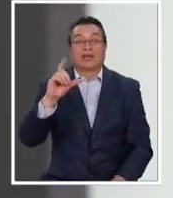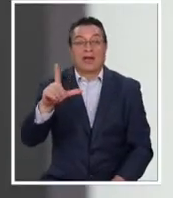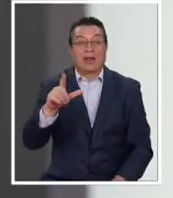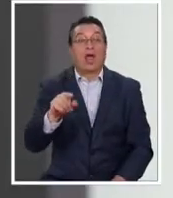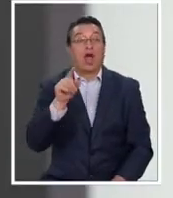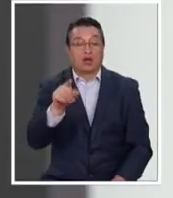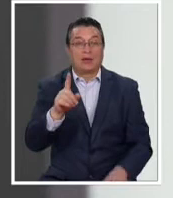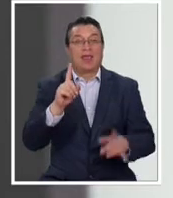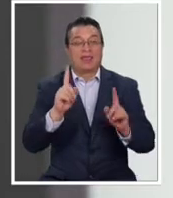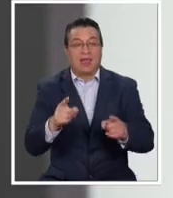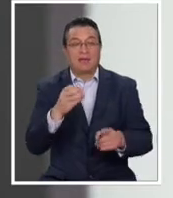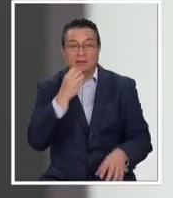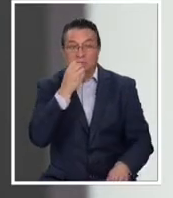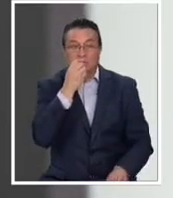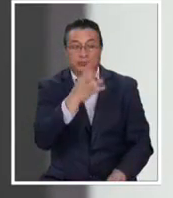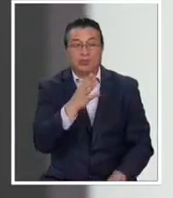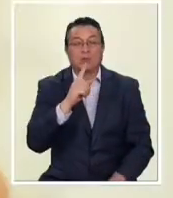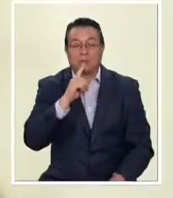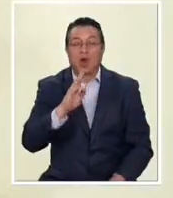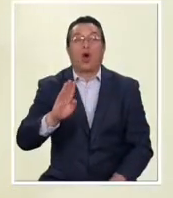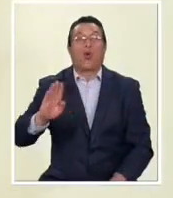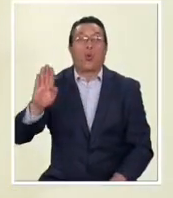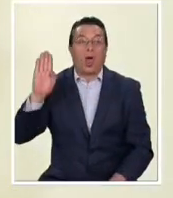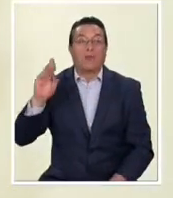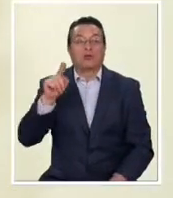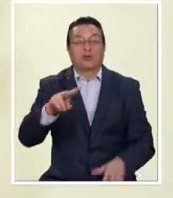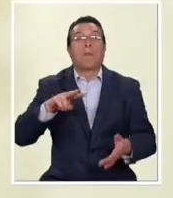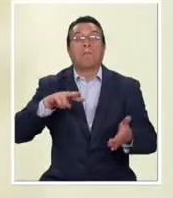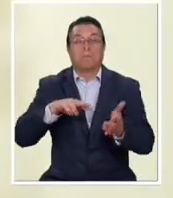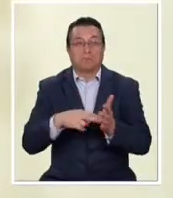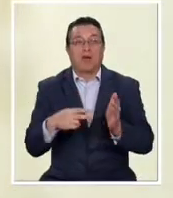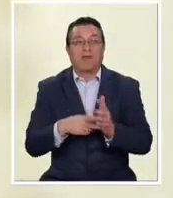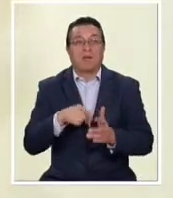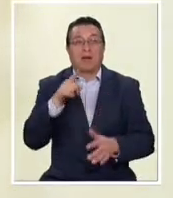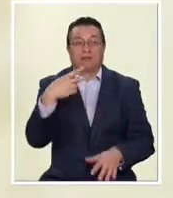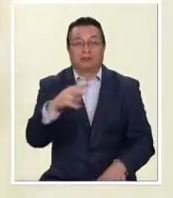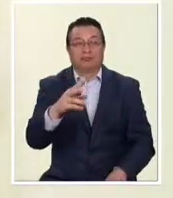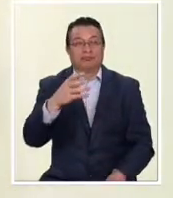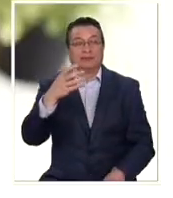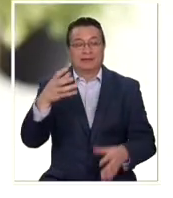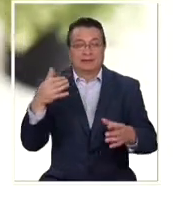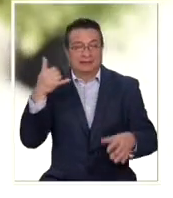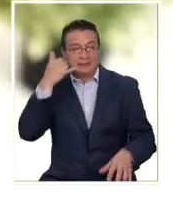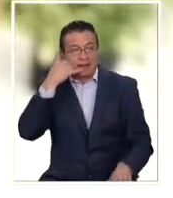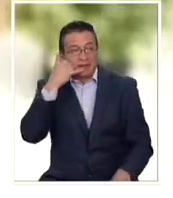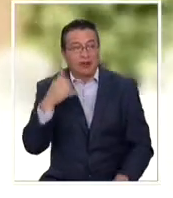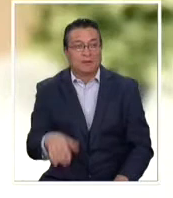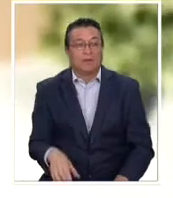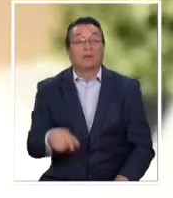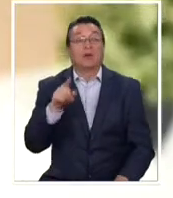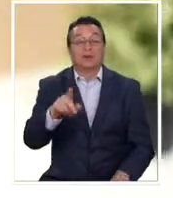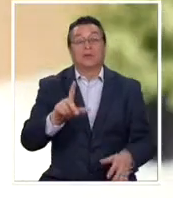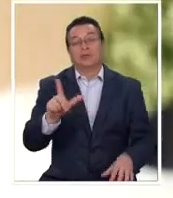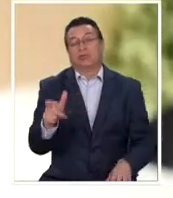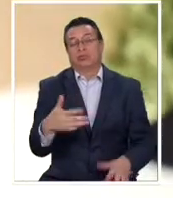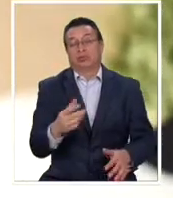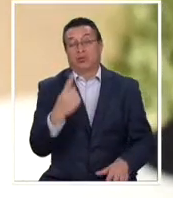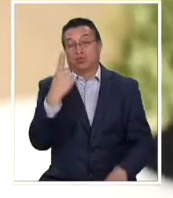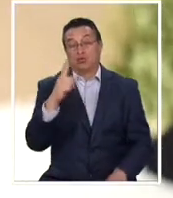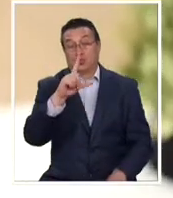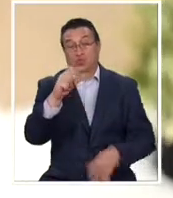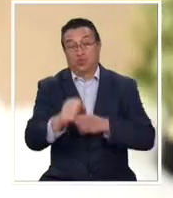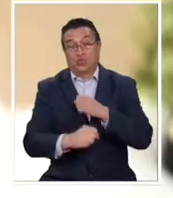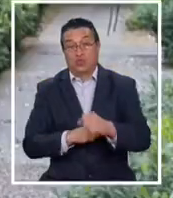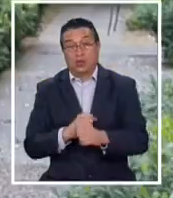Allí deberán declarar bajo juramento los problemas de sus equipos. Nos demoramos aproximadamente un año